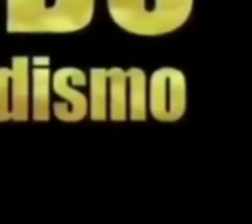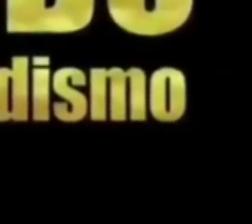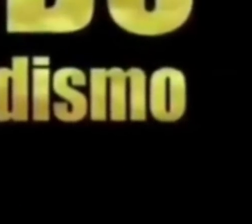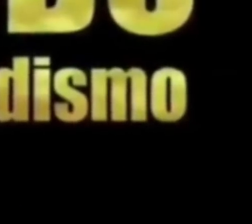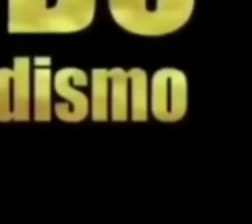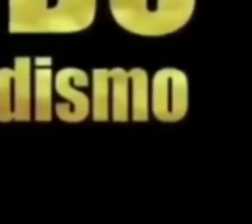¡Gracias por video!